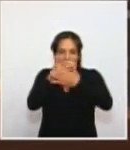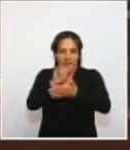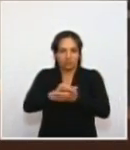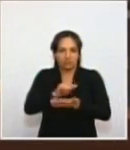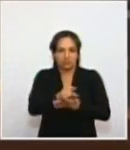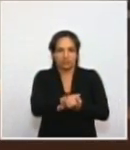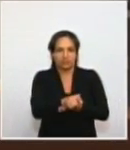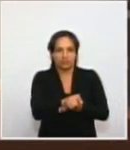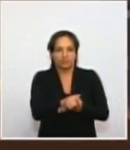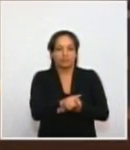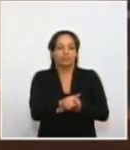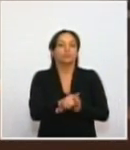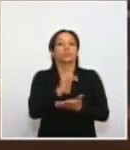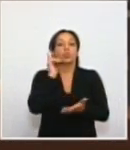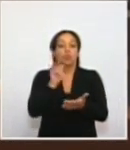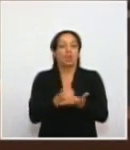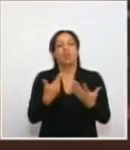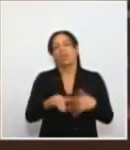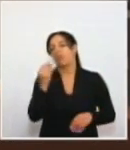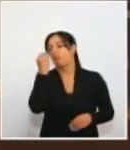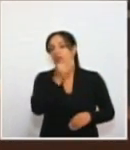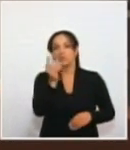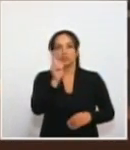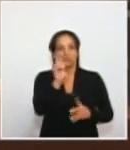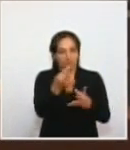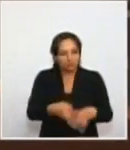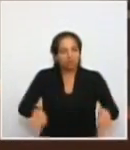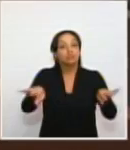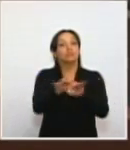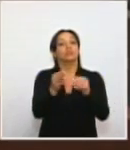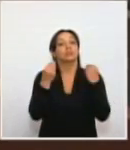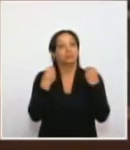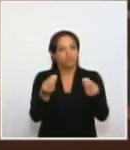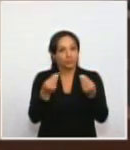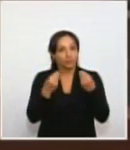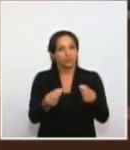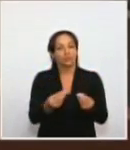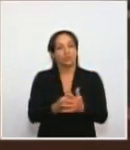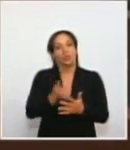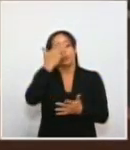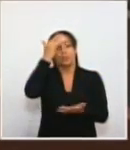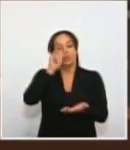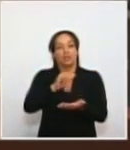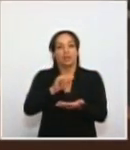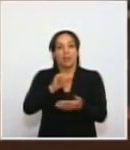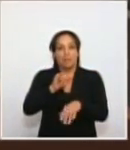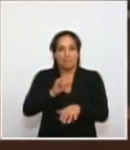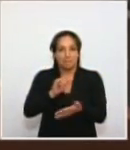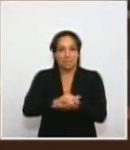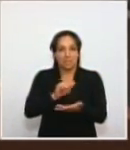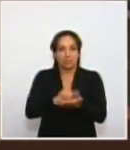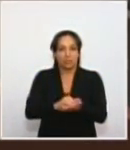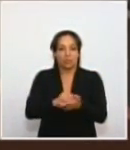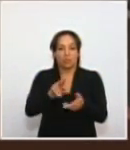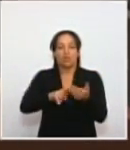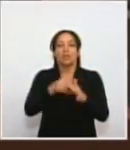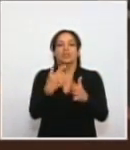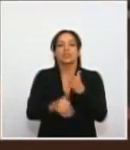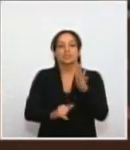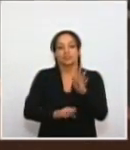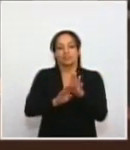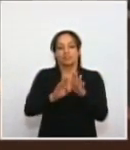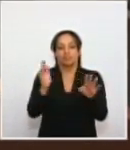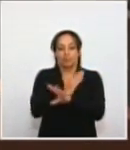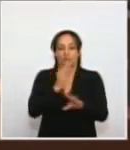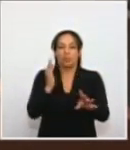es de enorme trascendencia porque él tiene que ver con el desarrollo